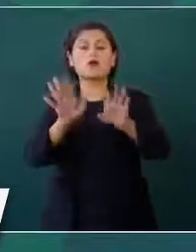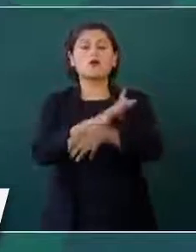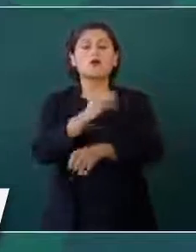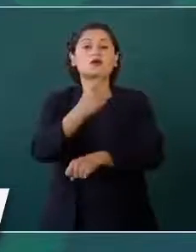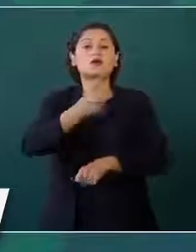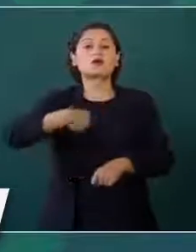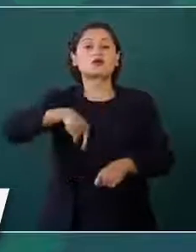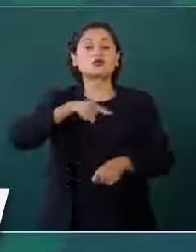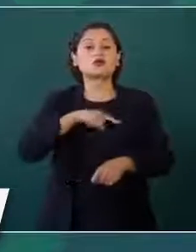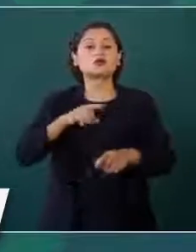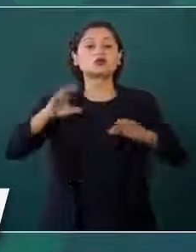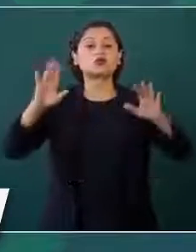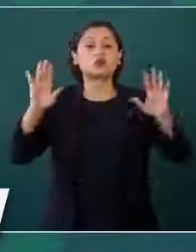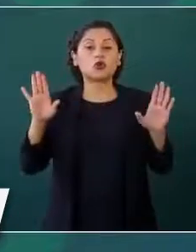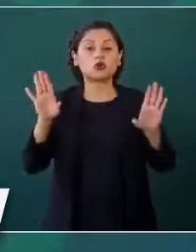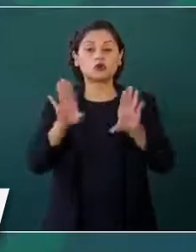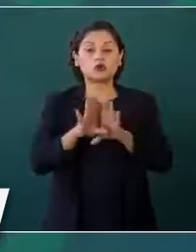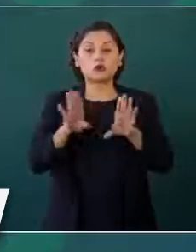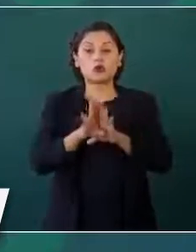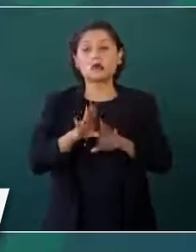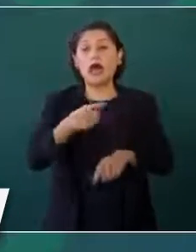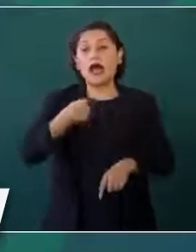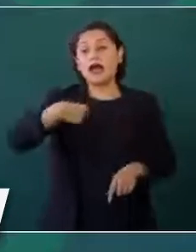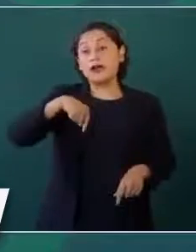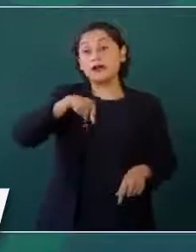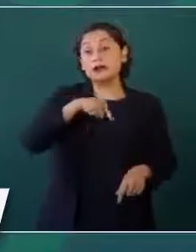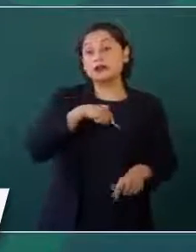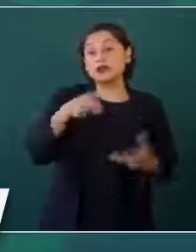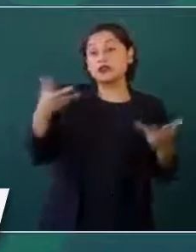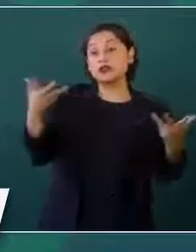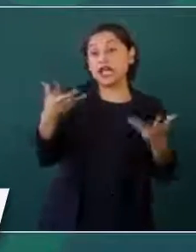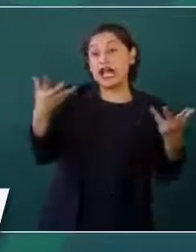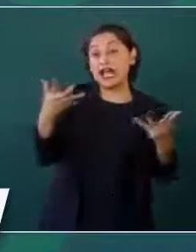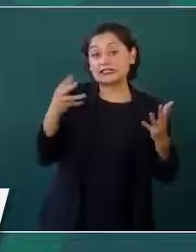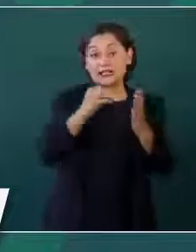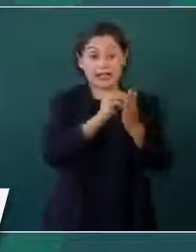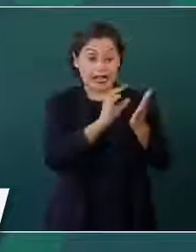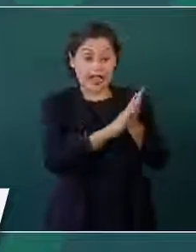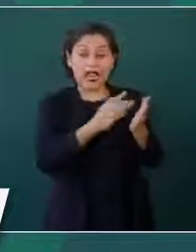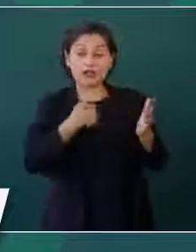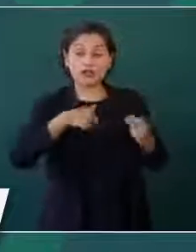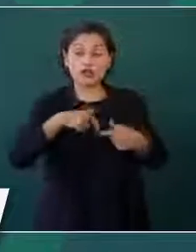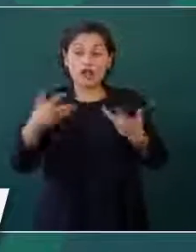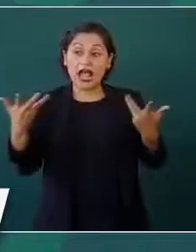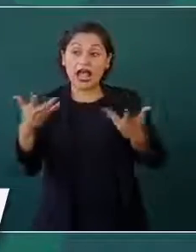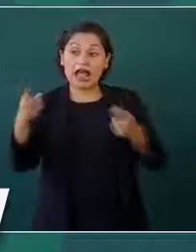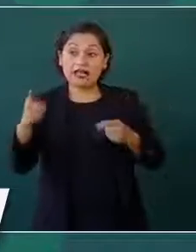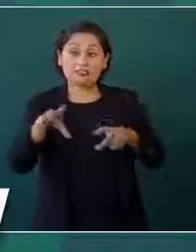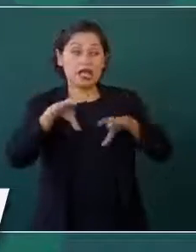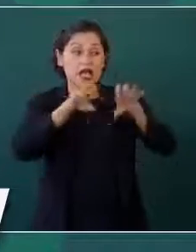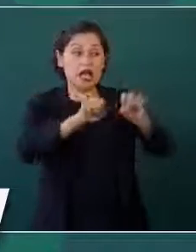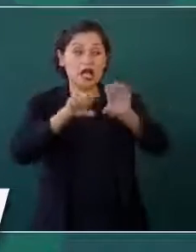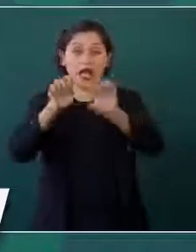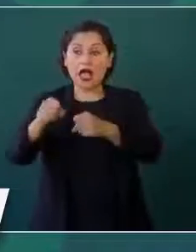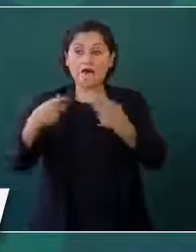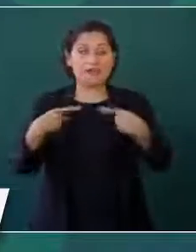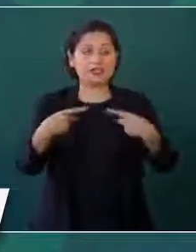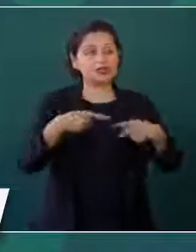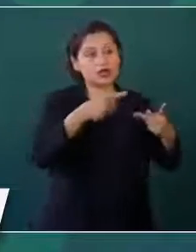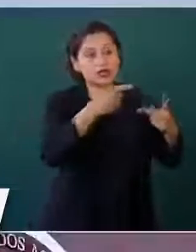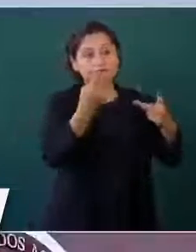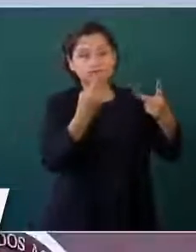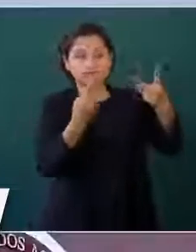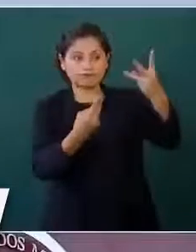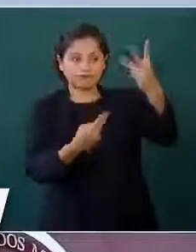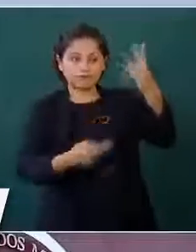para justificar nuestro trabajo, hacerlos crecer mediáticamente. ¿Y qué ha sucedido con ellos?, que todo